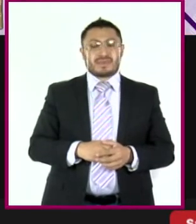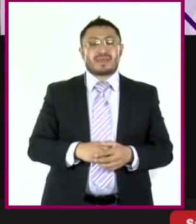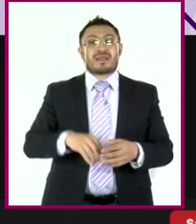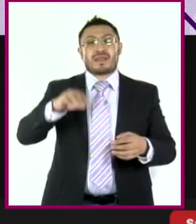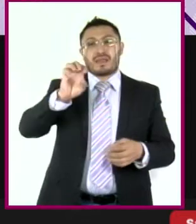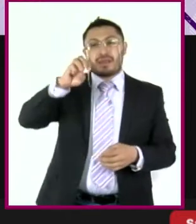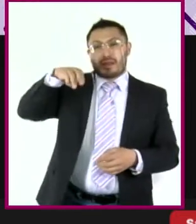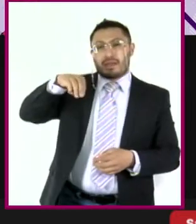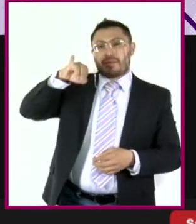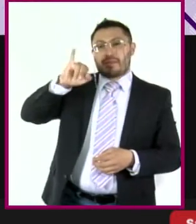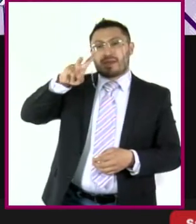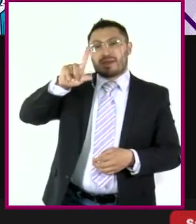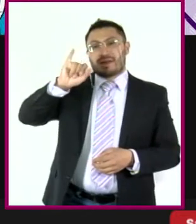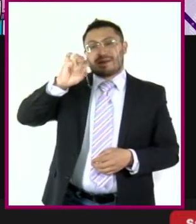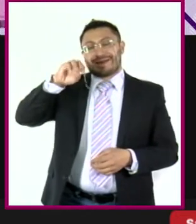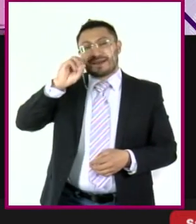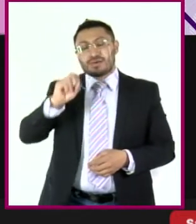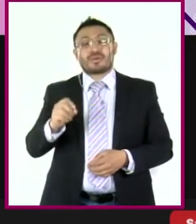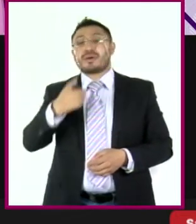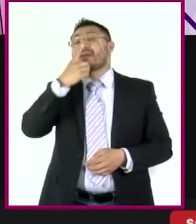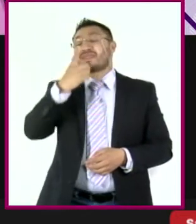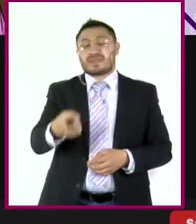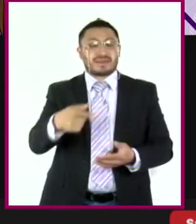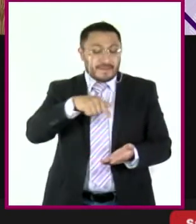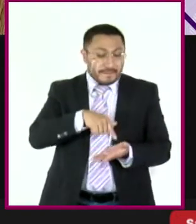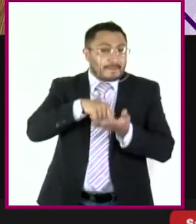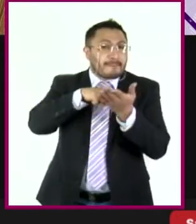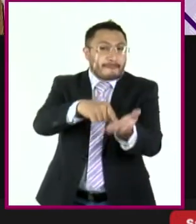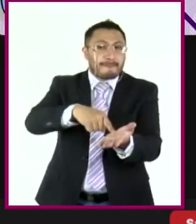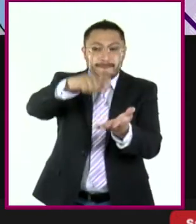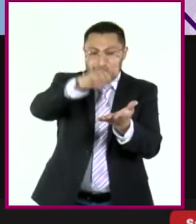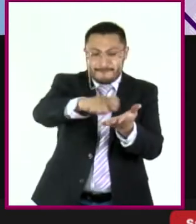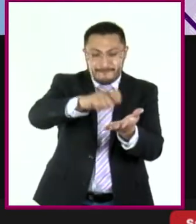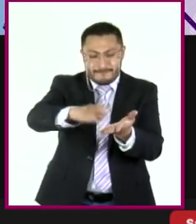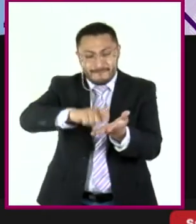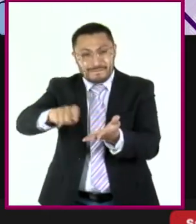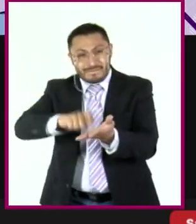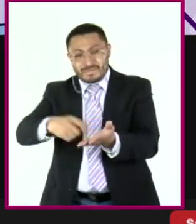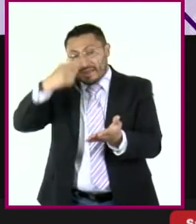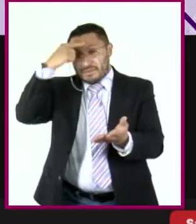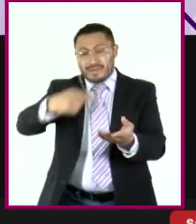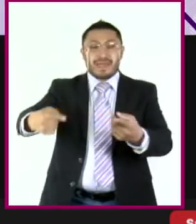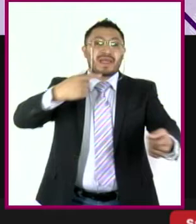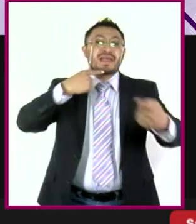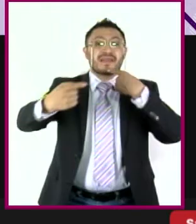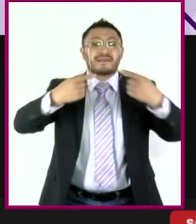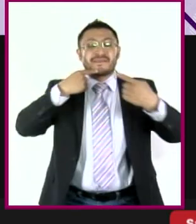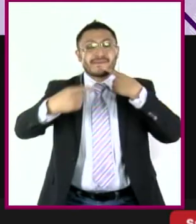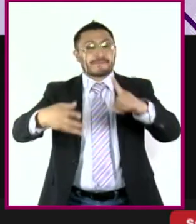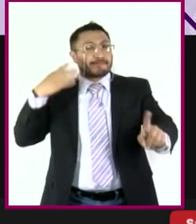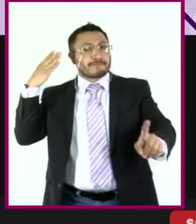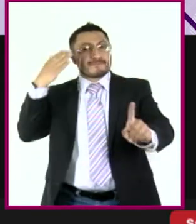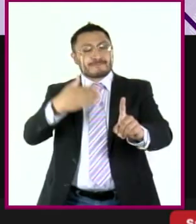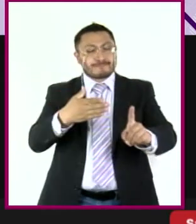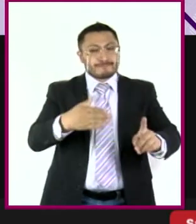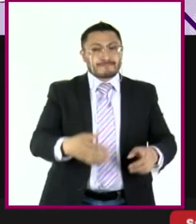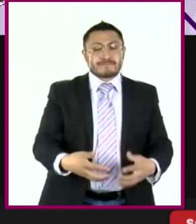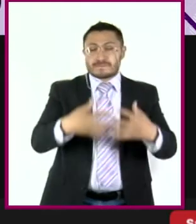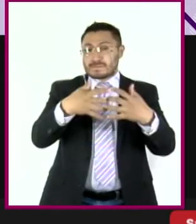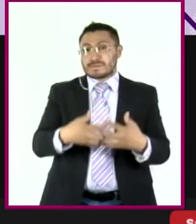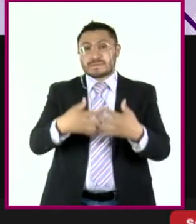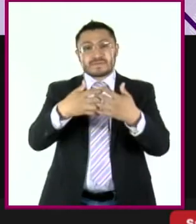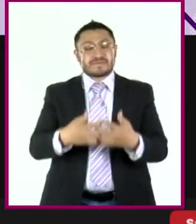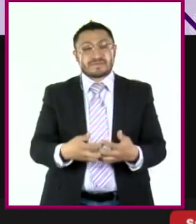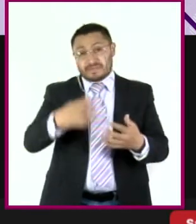enunciar una propuesta que le permite integrar el sentido que han dado a la discusión con un mecanismo